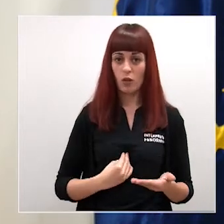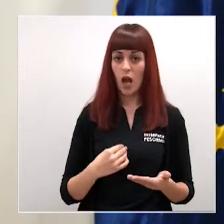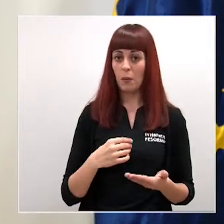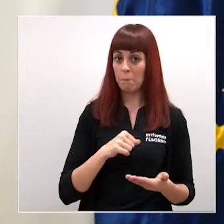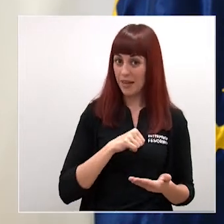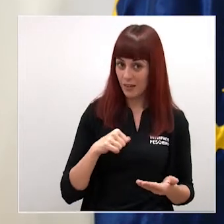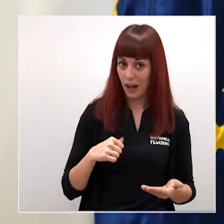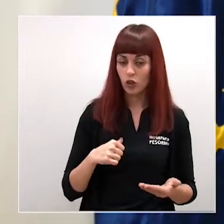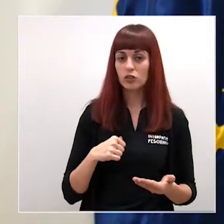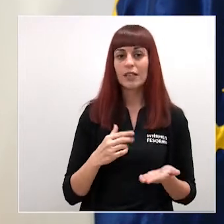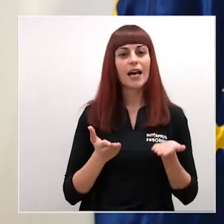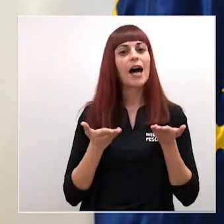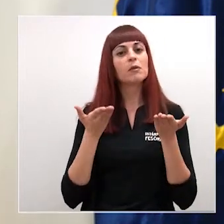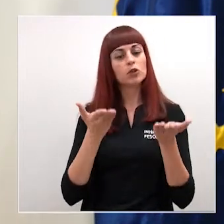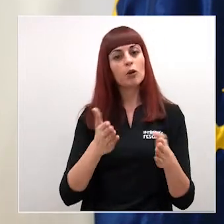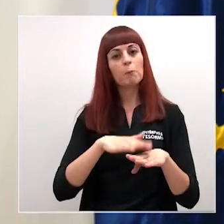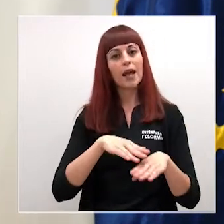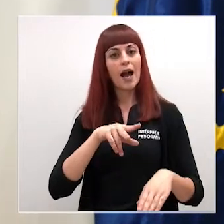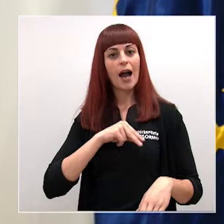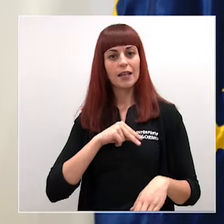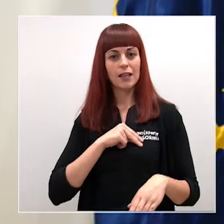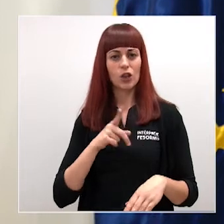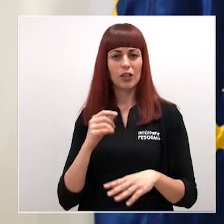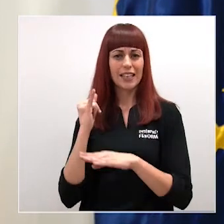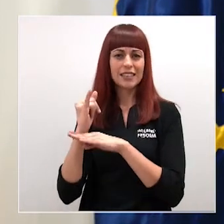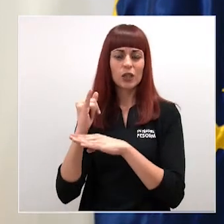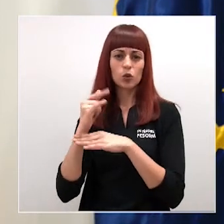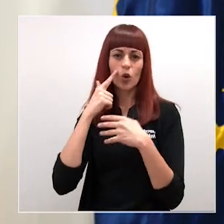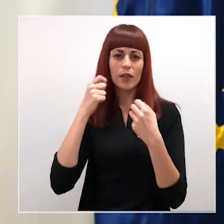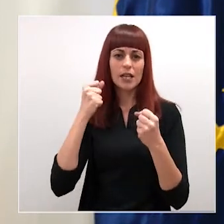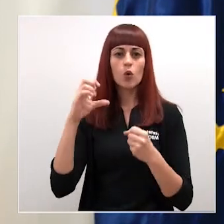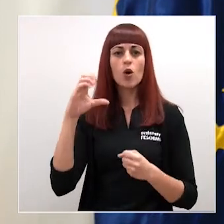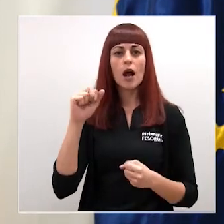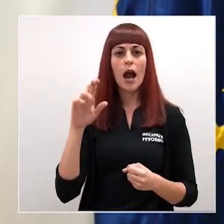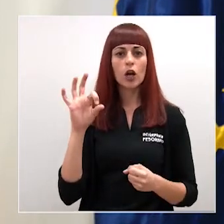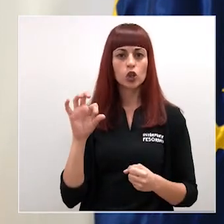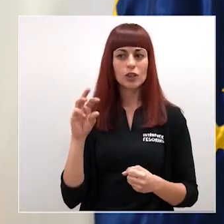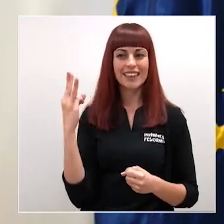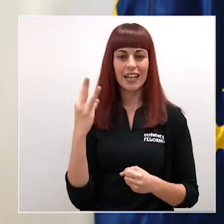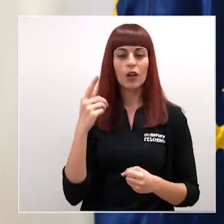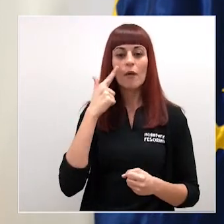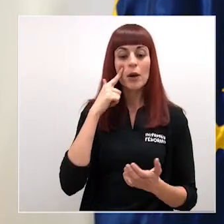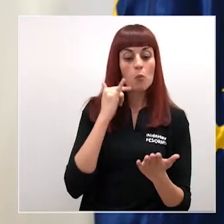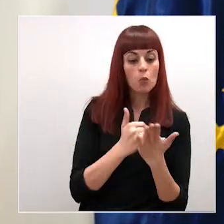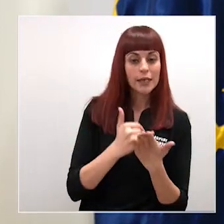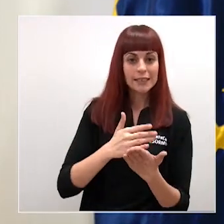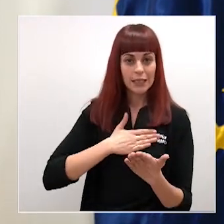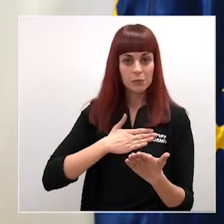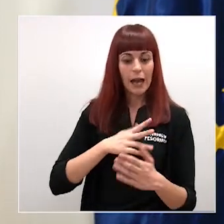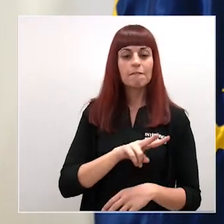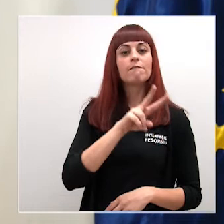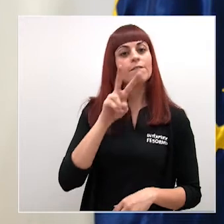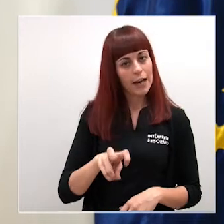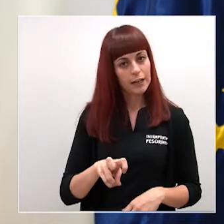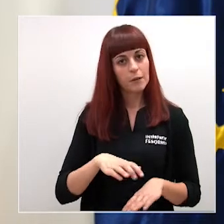están a disposición de obtener la acreditación del Instituto de Salud Carlos III para poder validar sus métodos en muestras clínicas y ampliar la